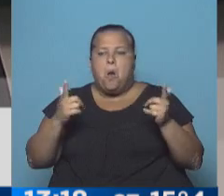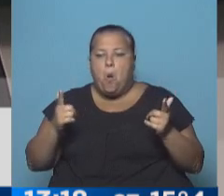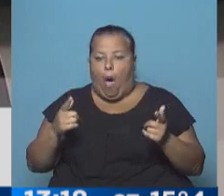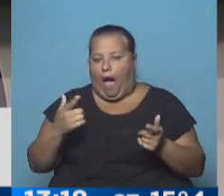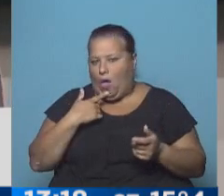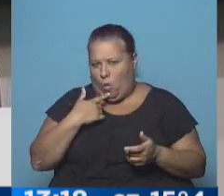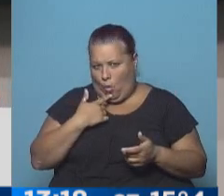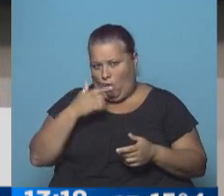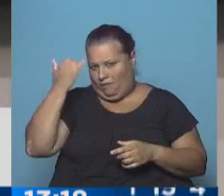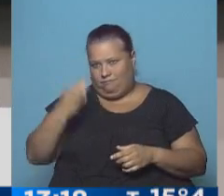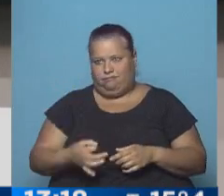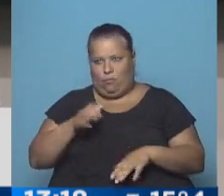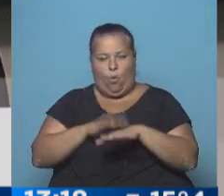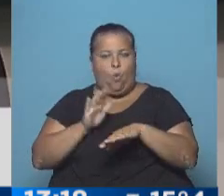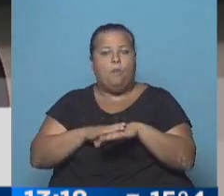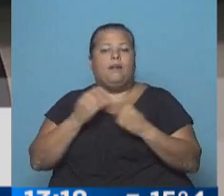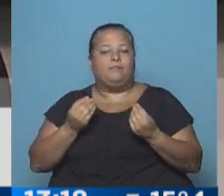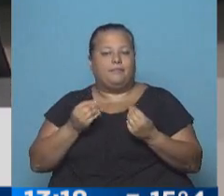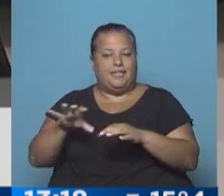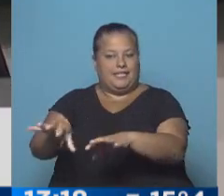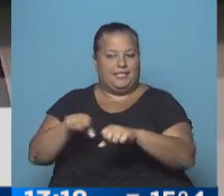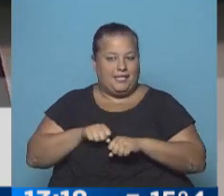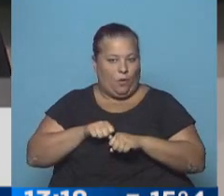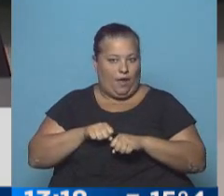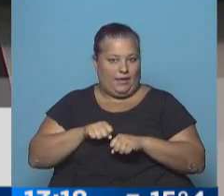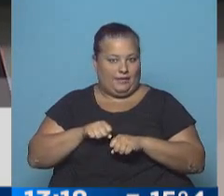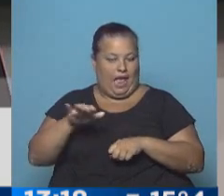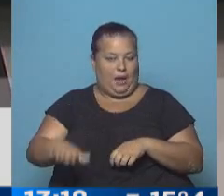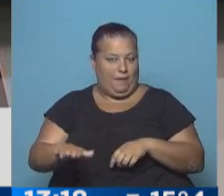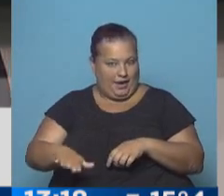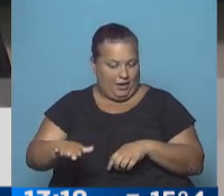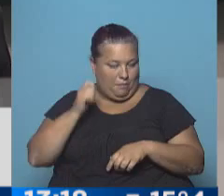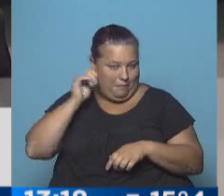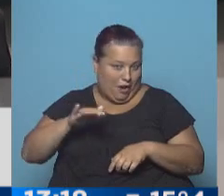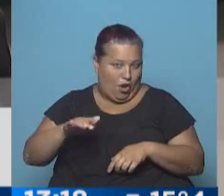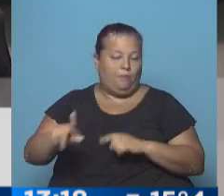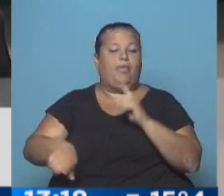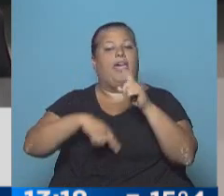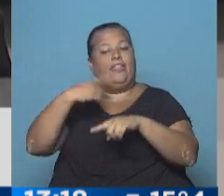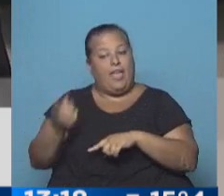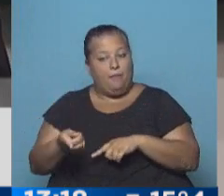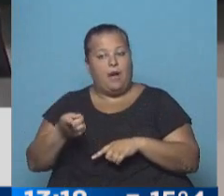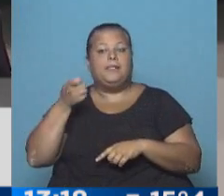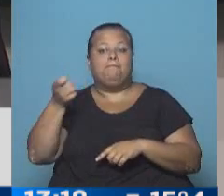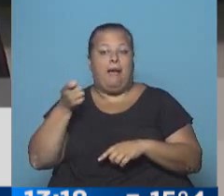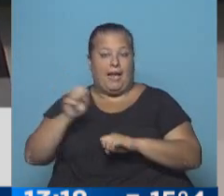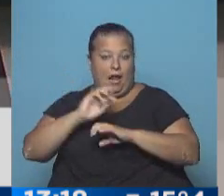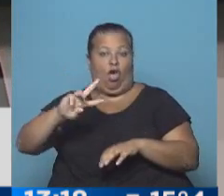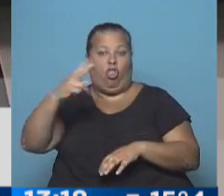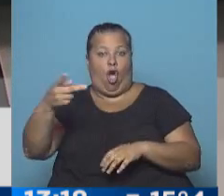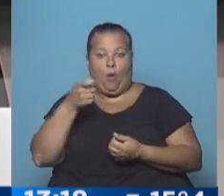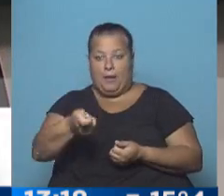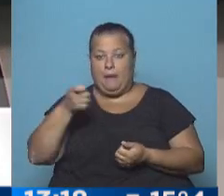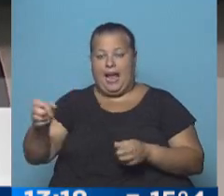tipo de duda sobre uno de los delitos que se le imputan, que es sustracción de menores. Después tenemos el homicidio agravado, este doble